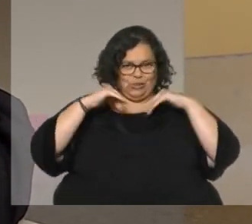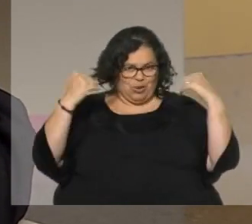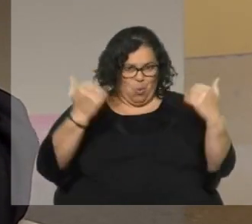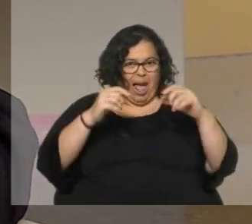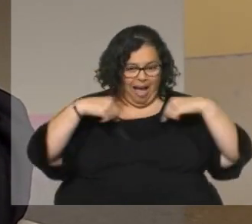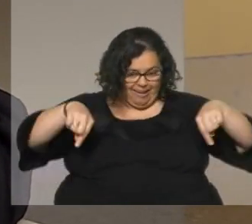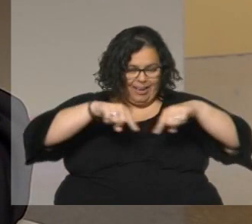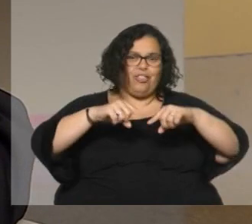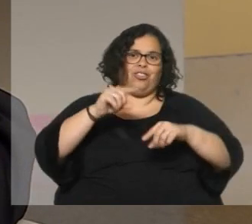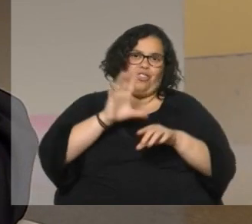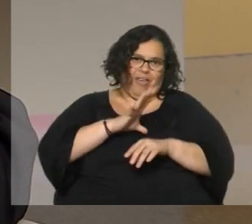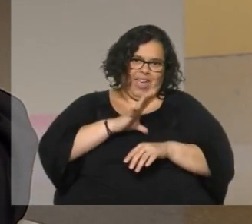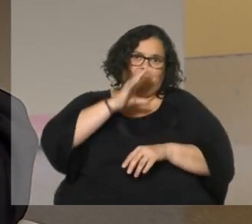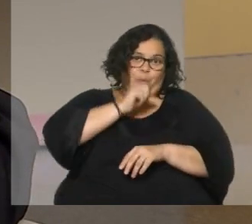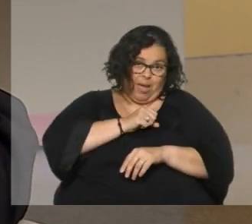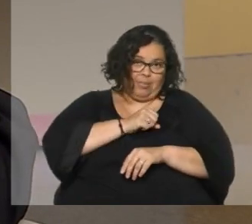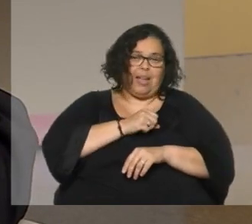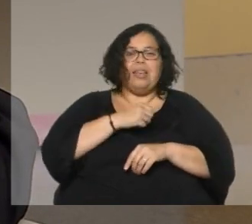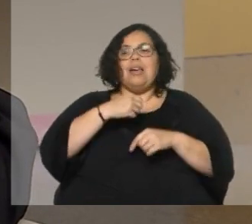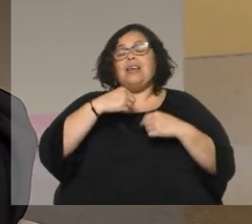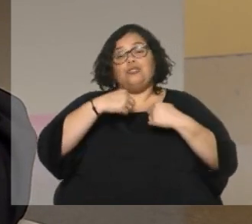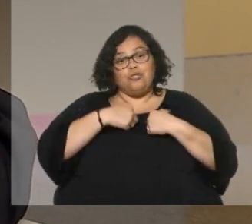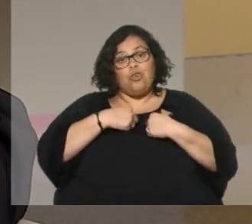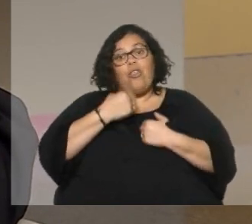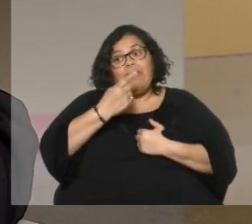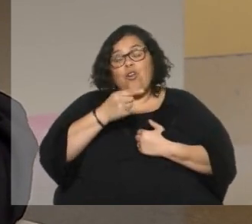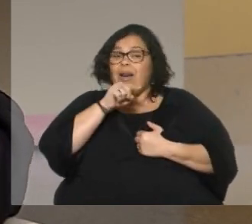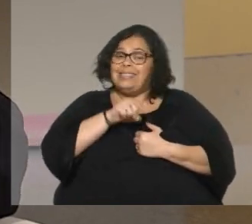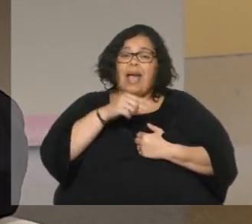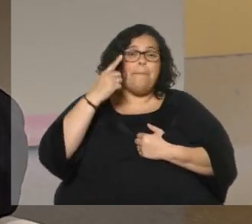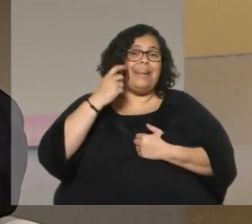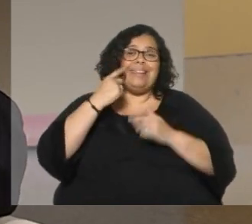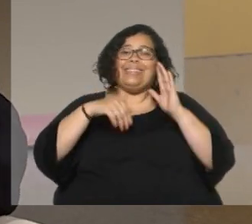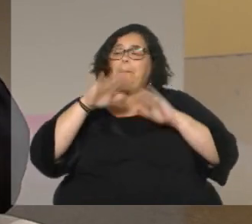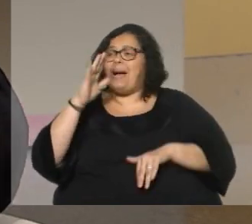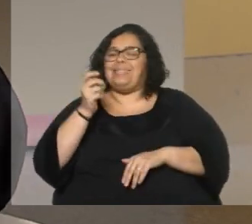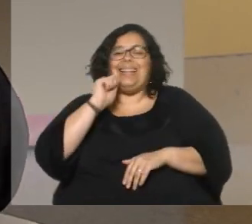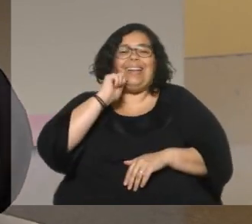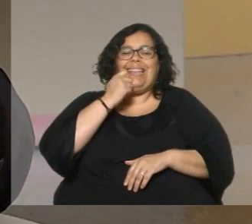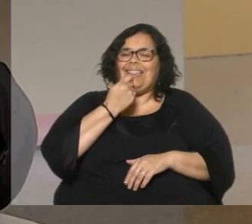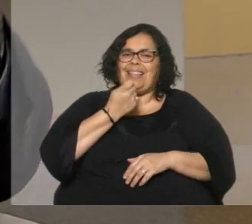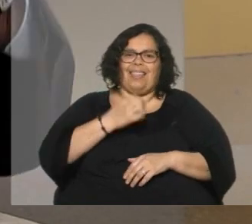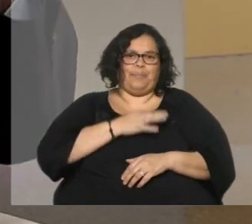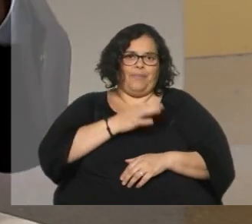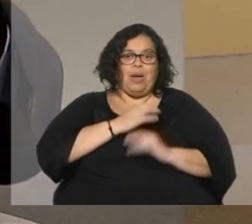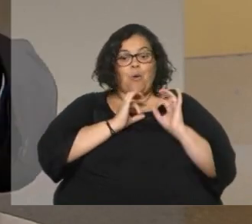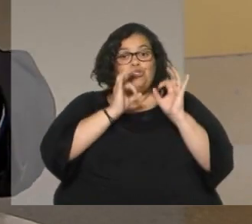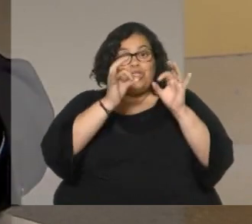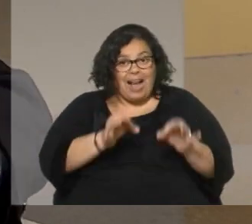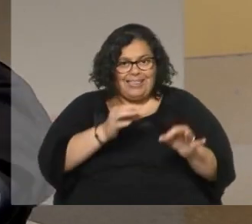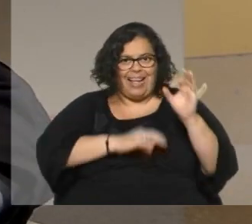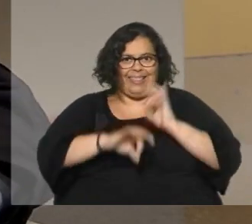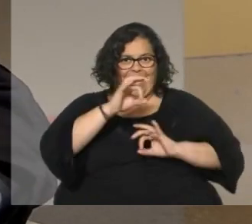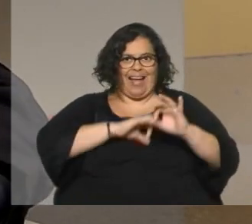yo digo siempre que no deja de ser una de las experiencias más fascinantes que yo haya vivido que vos llegues al teatro te pongas